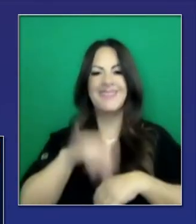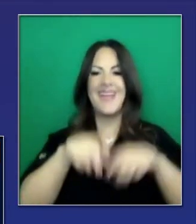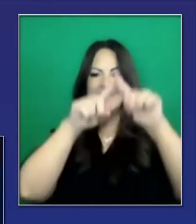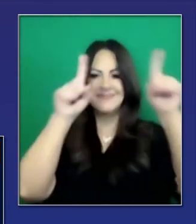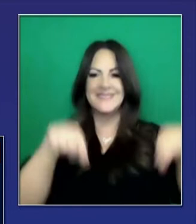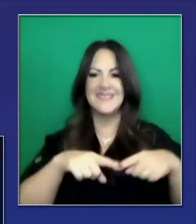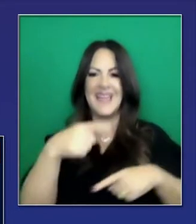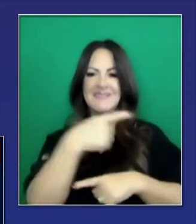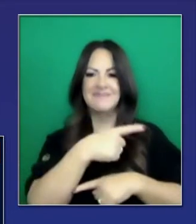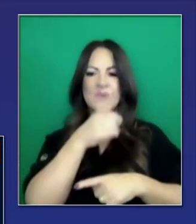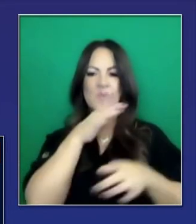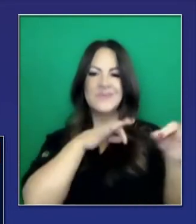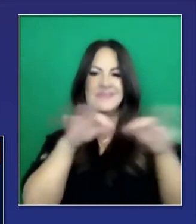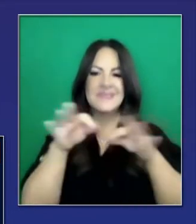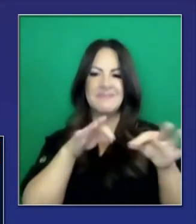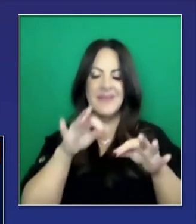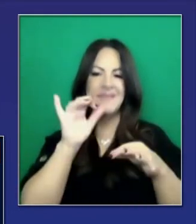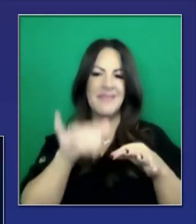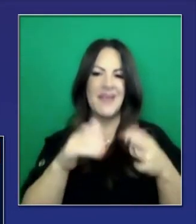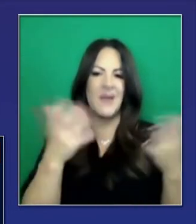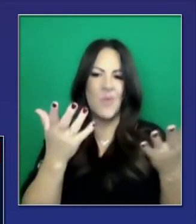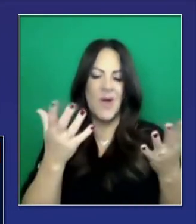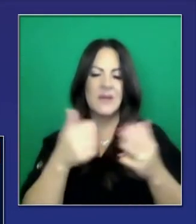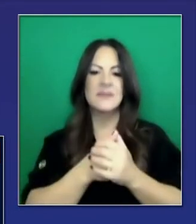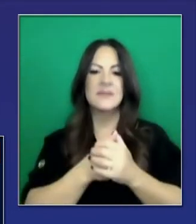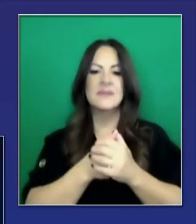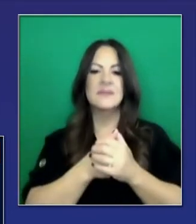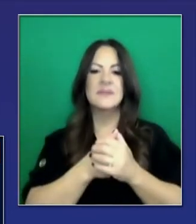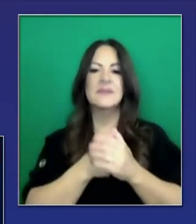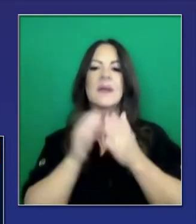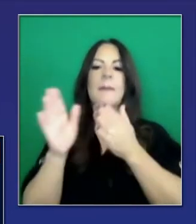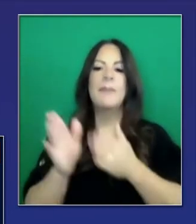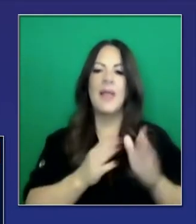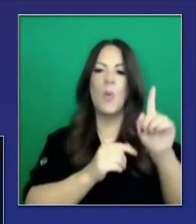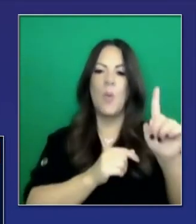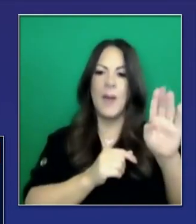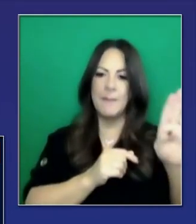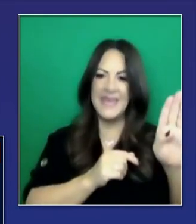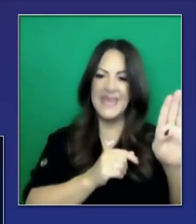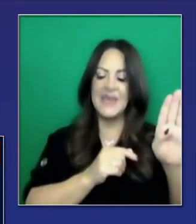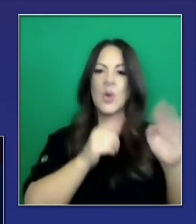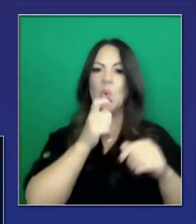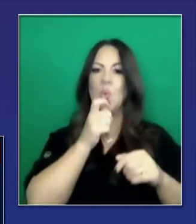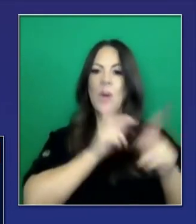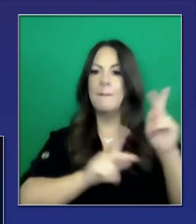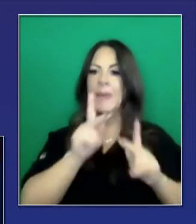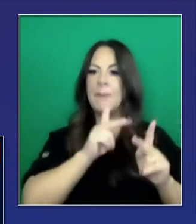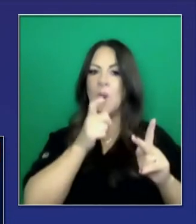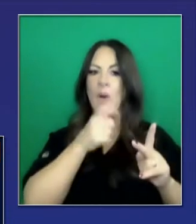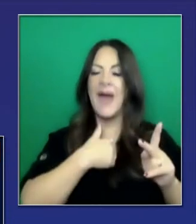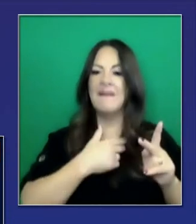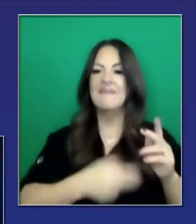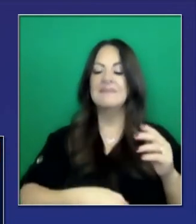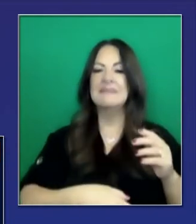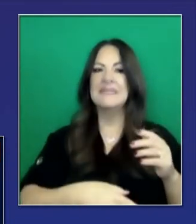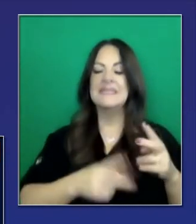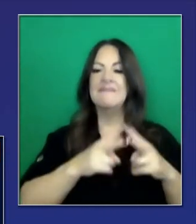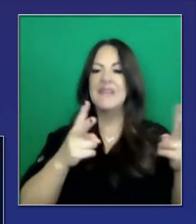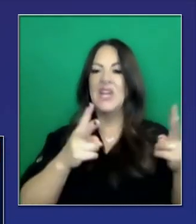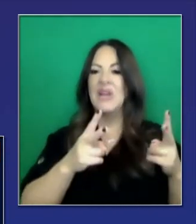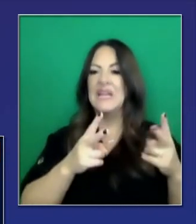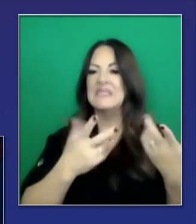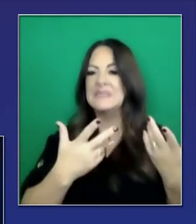que lo simplifica un poco. Aquí tenemos el plan 1B. Son personas de alto riesgo que